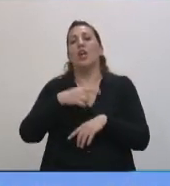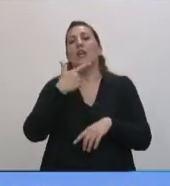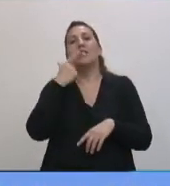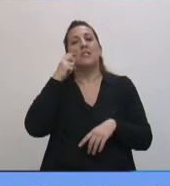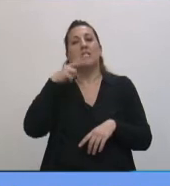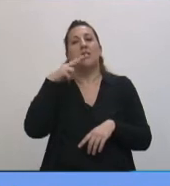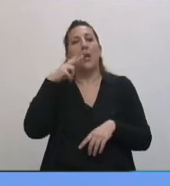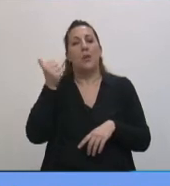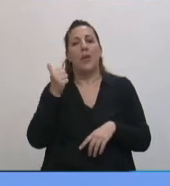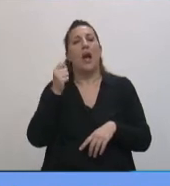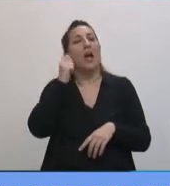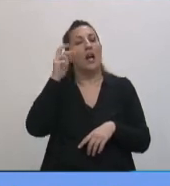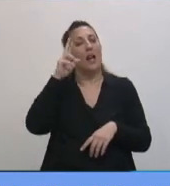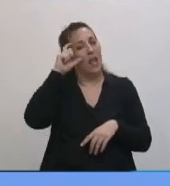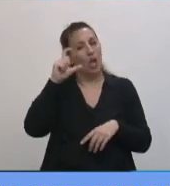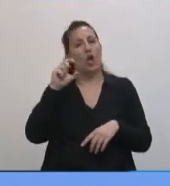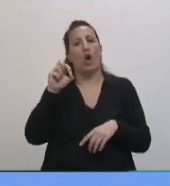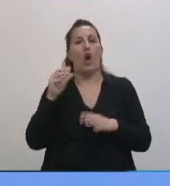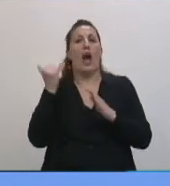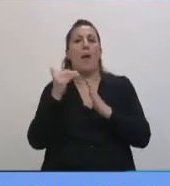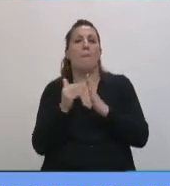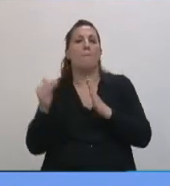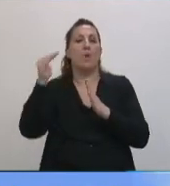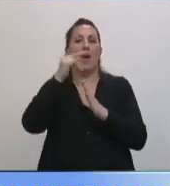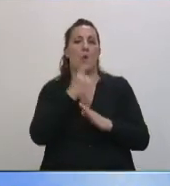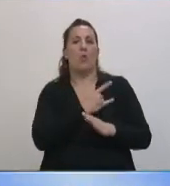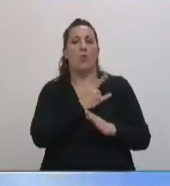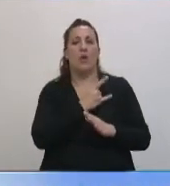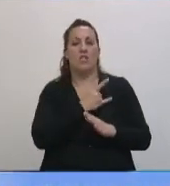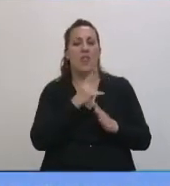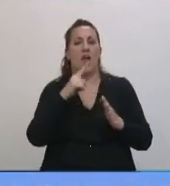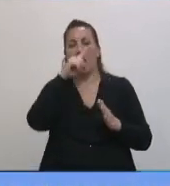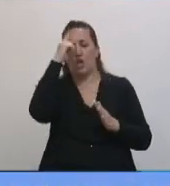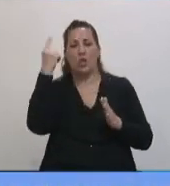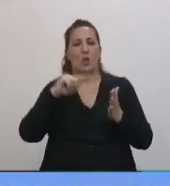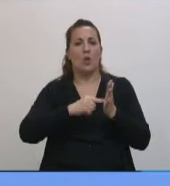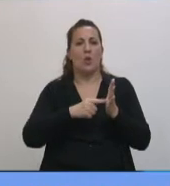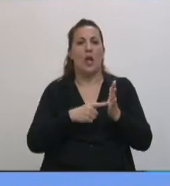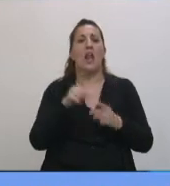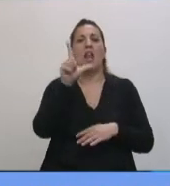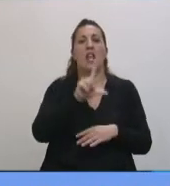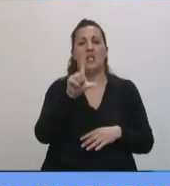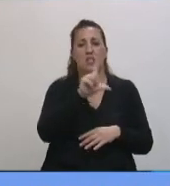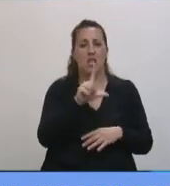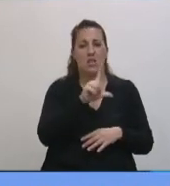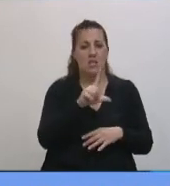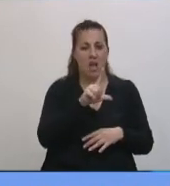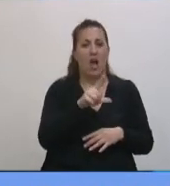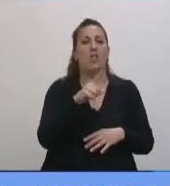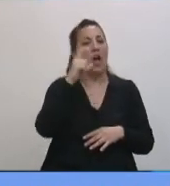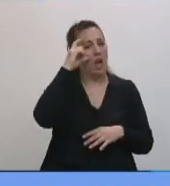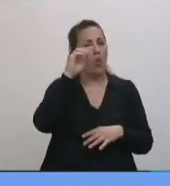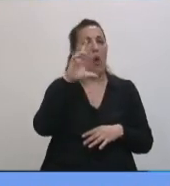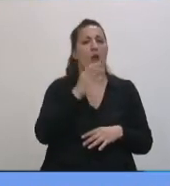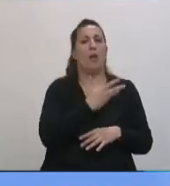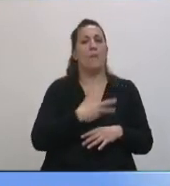de Postgrado de Negociación y Resolución de Conflictos, de la Universidad Nacional de Buenos Aires, el licenciado Eduardo Jaruz, presidente del